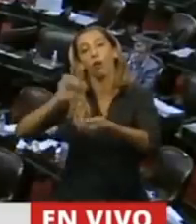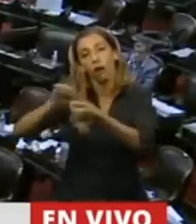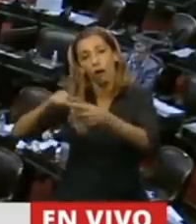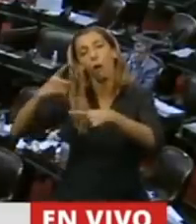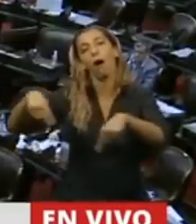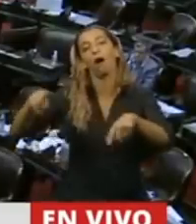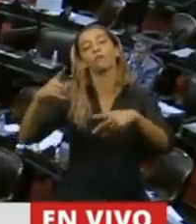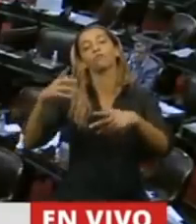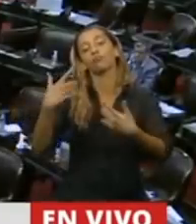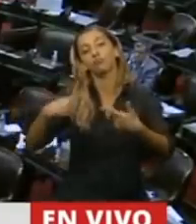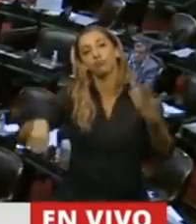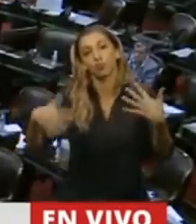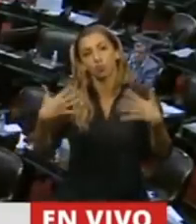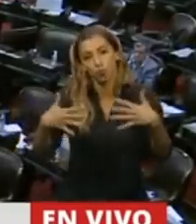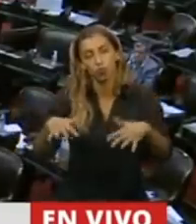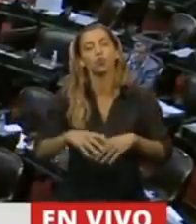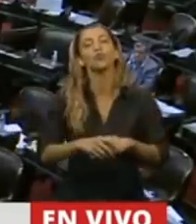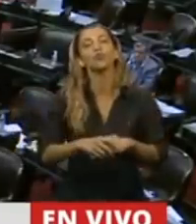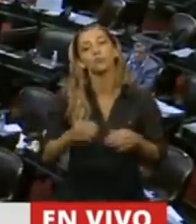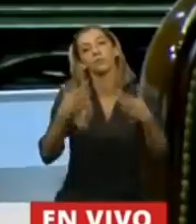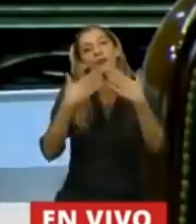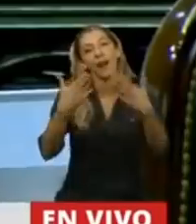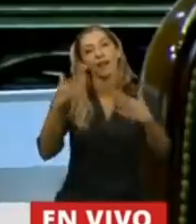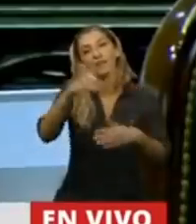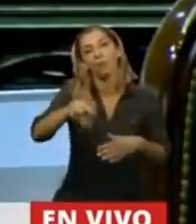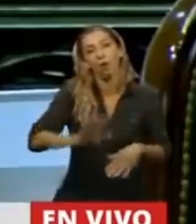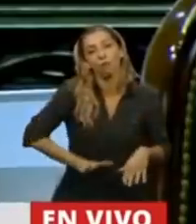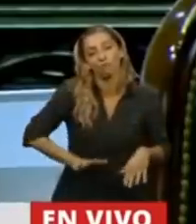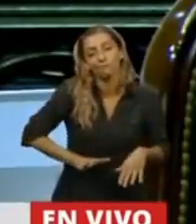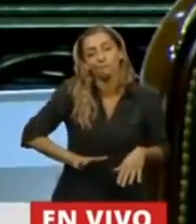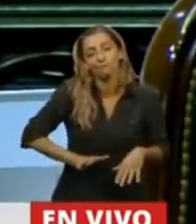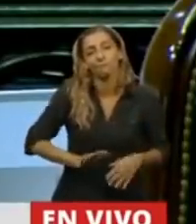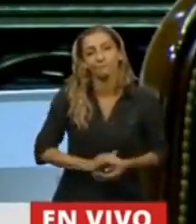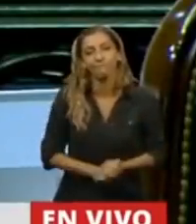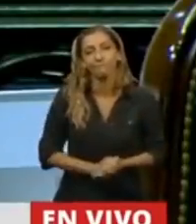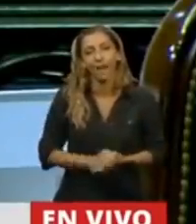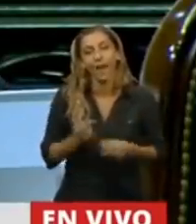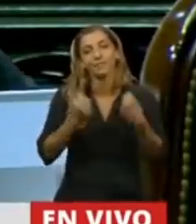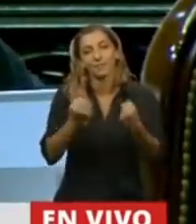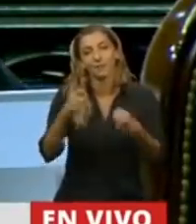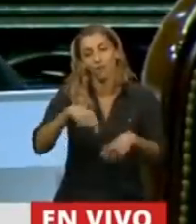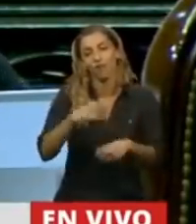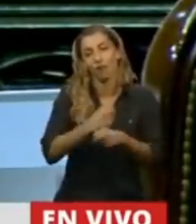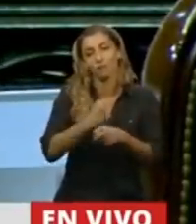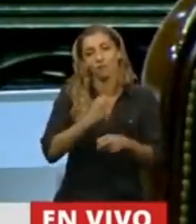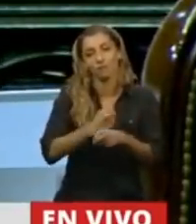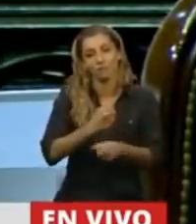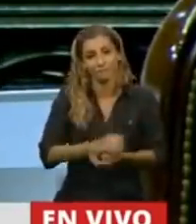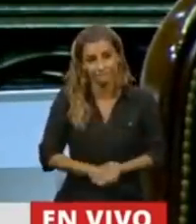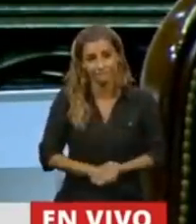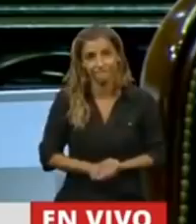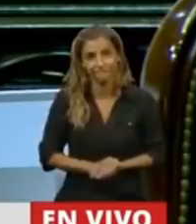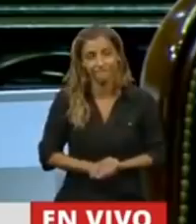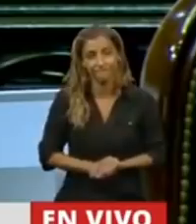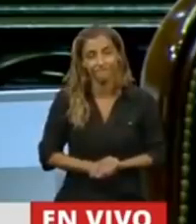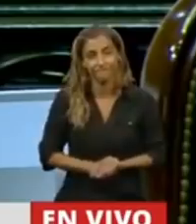ya un agradecimiento para todos y todas por las ganas que le ponen. Más para alguien también que muchas veces